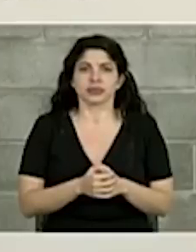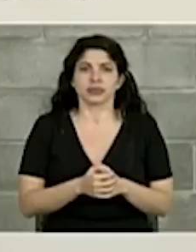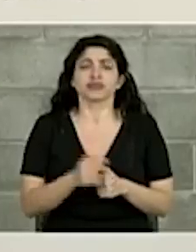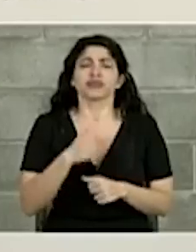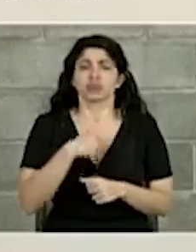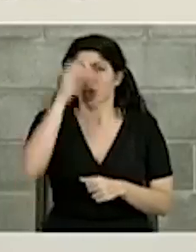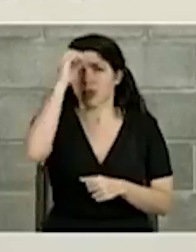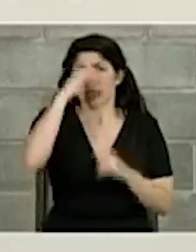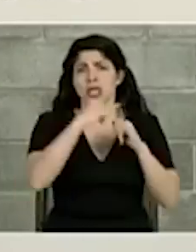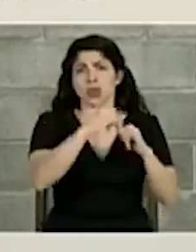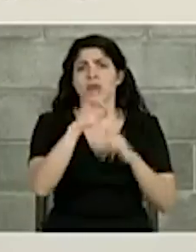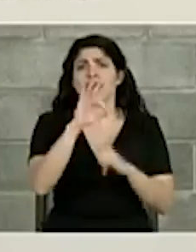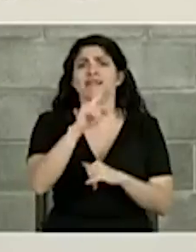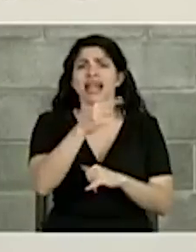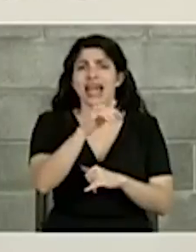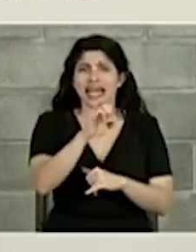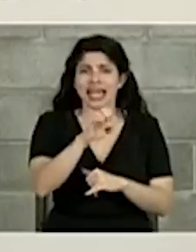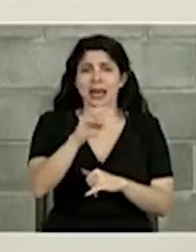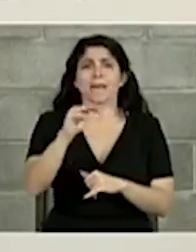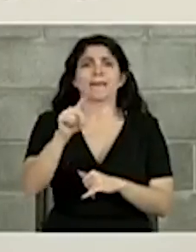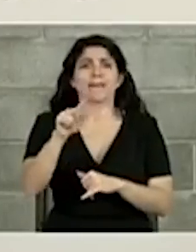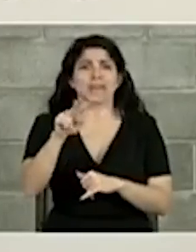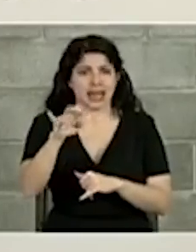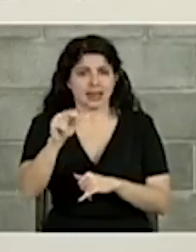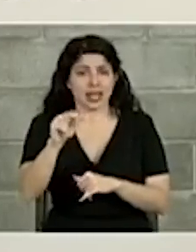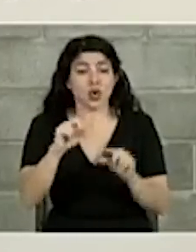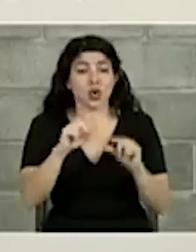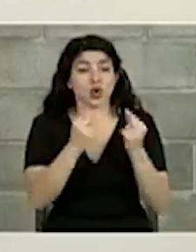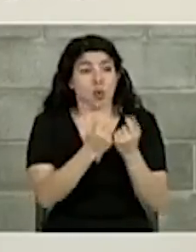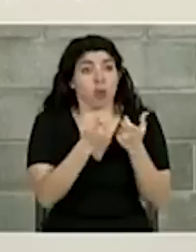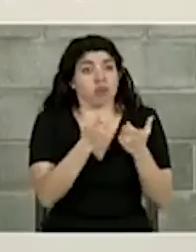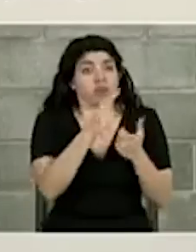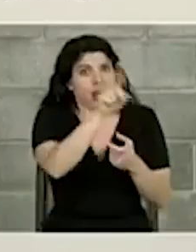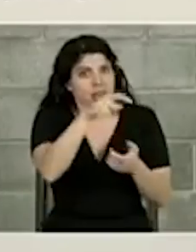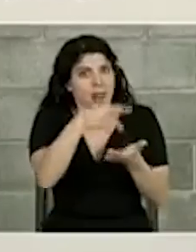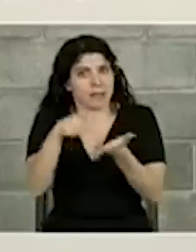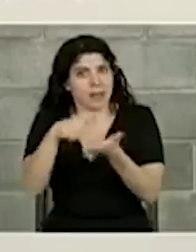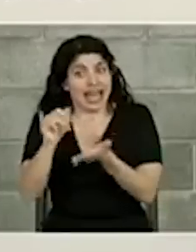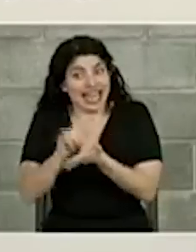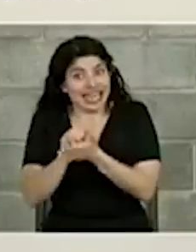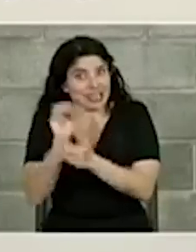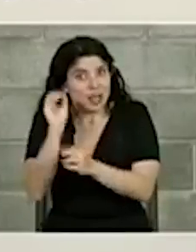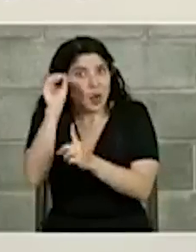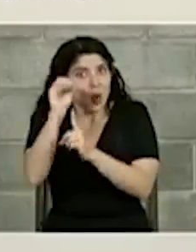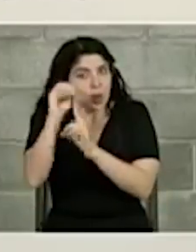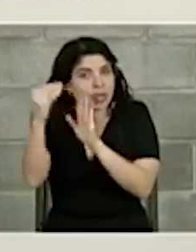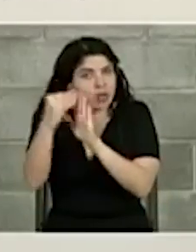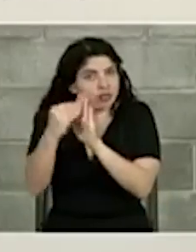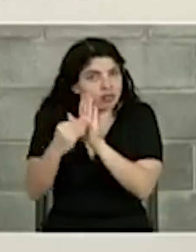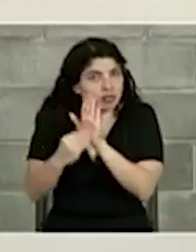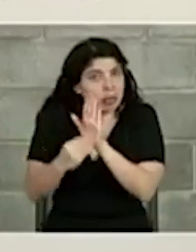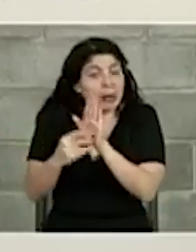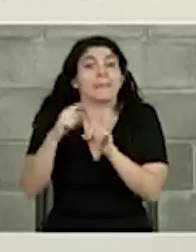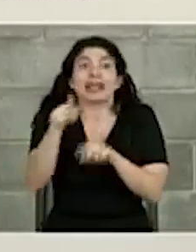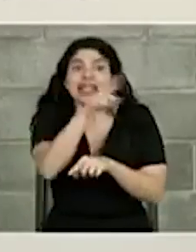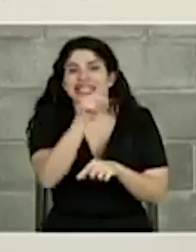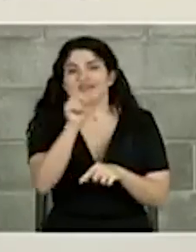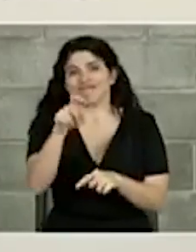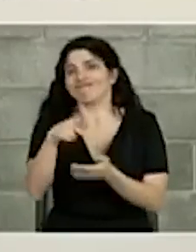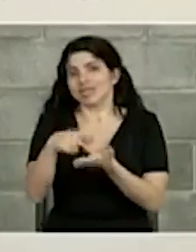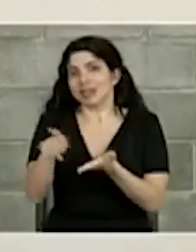comparto eso doña Franji do Melvin tiene que pagar los grupos más pudientes y eso es lo que estamos procurando ahí pero tiene que pagar